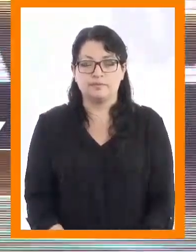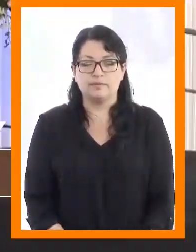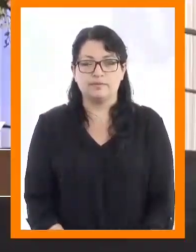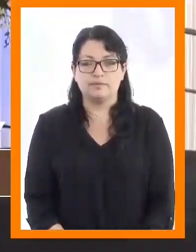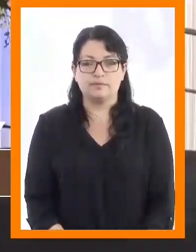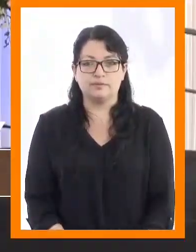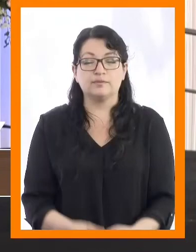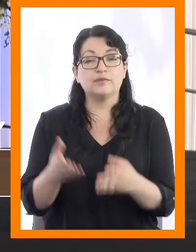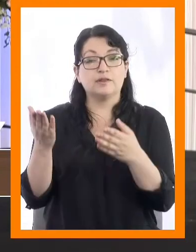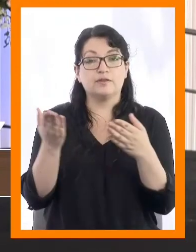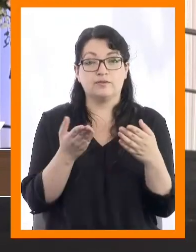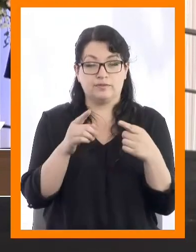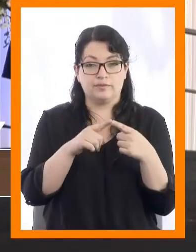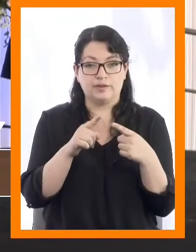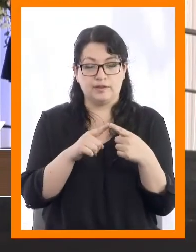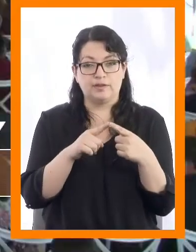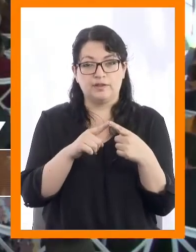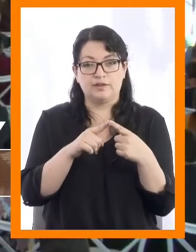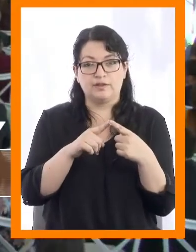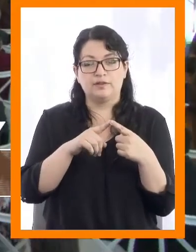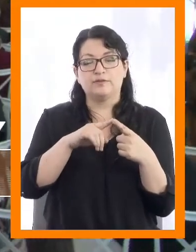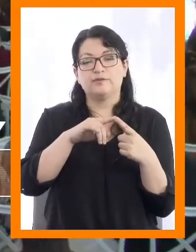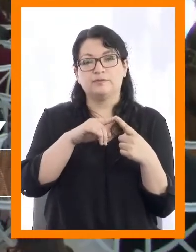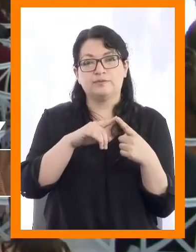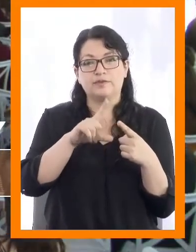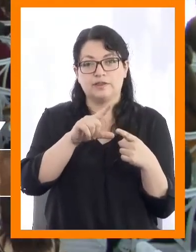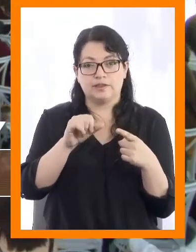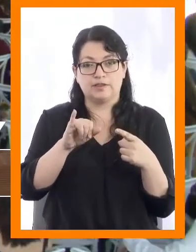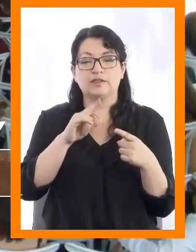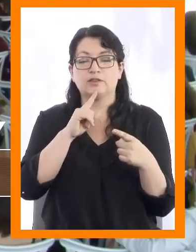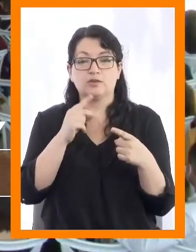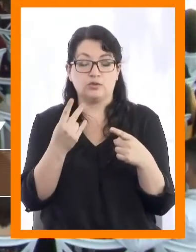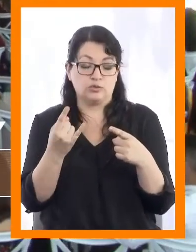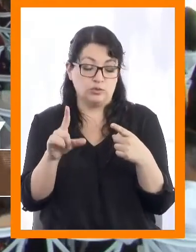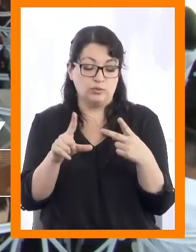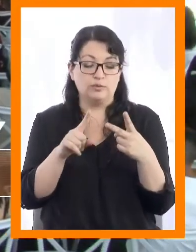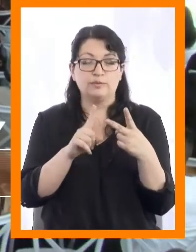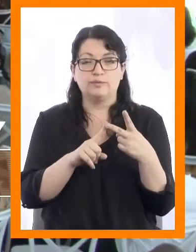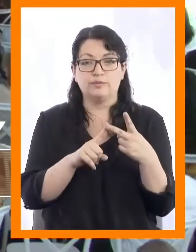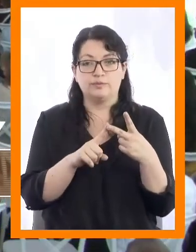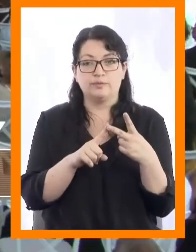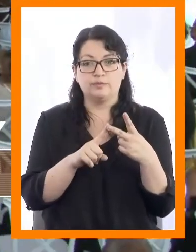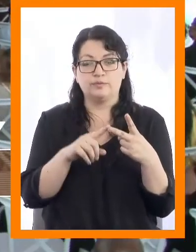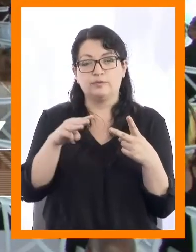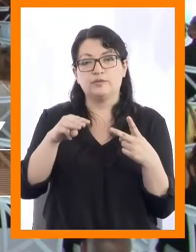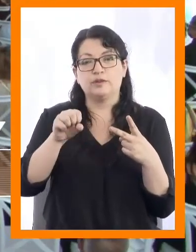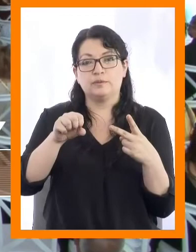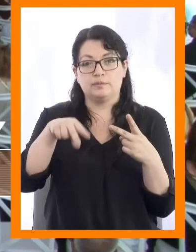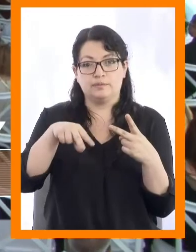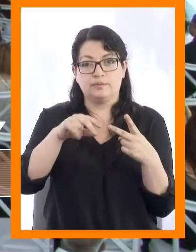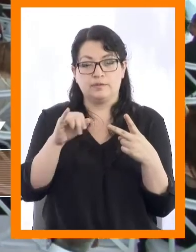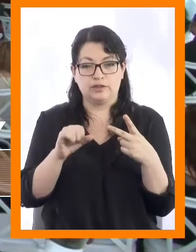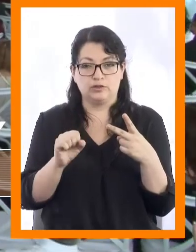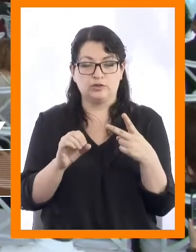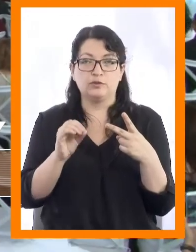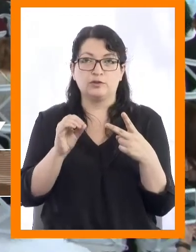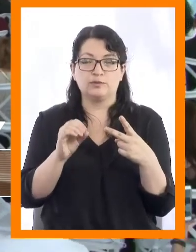Cintia del Carmen Yaitul Velázquez, Lisa Anaís Manso Salazar.